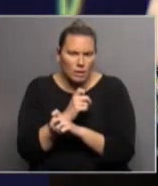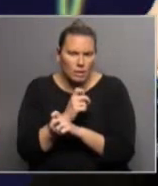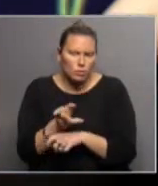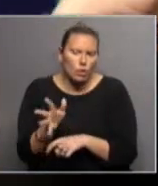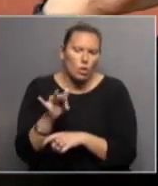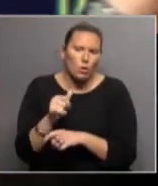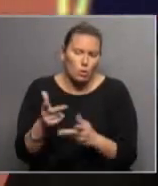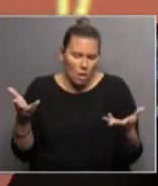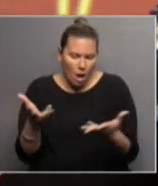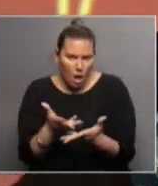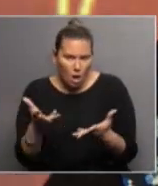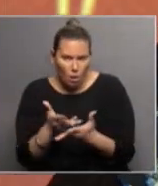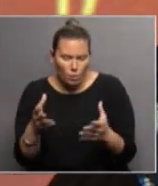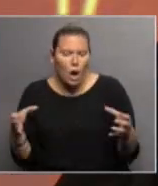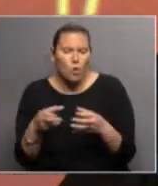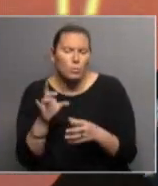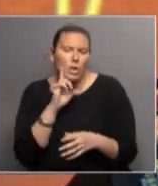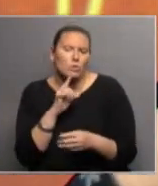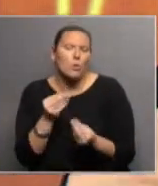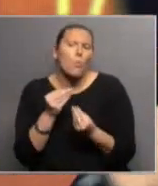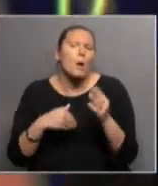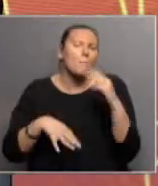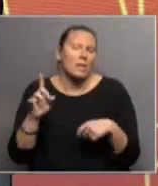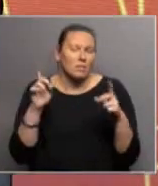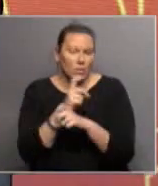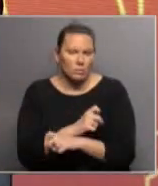actualmente la comunidad sorda.